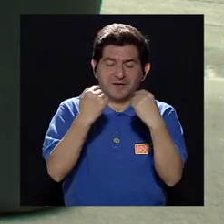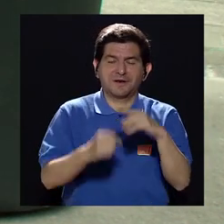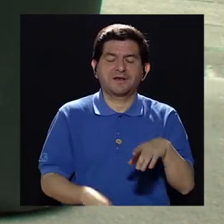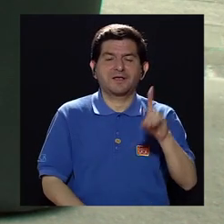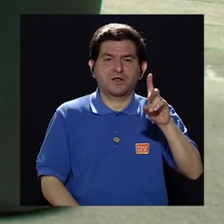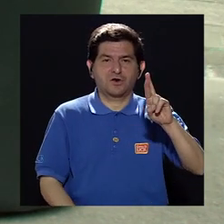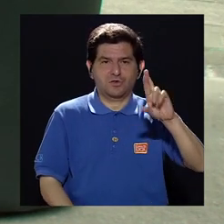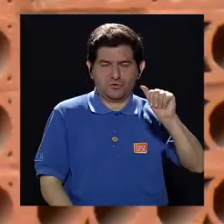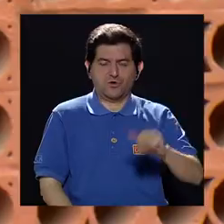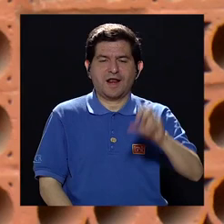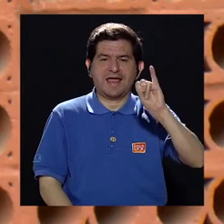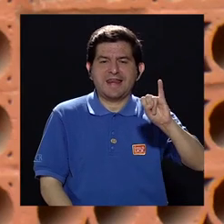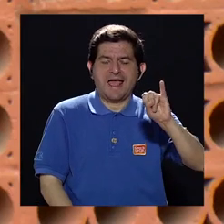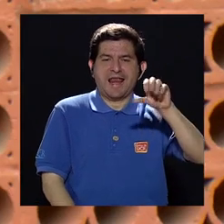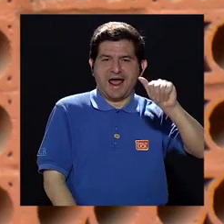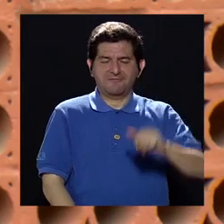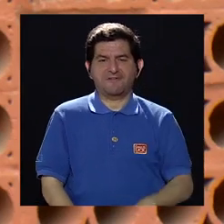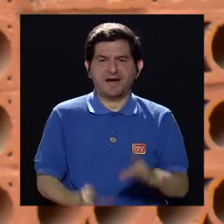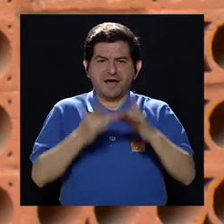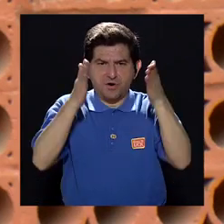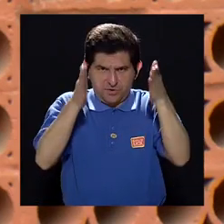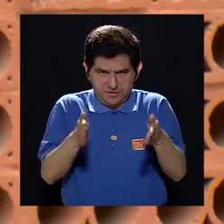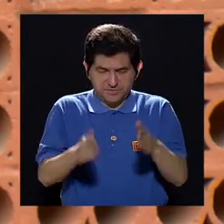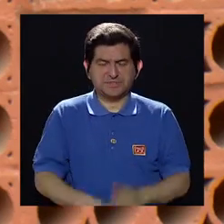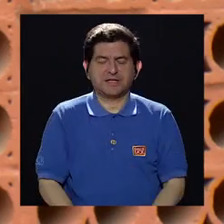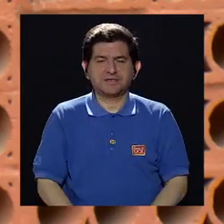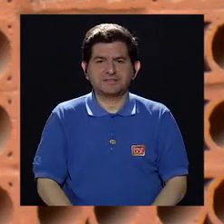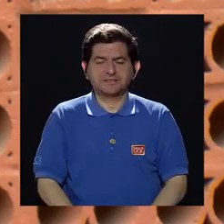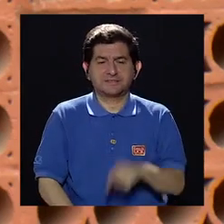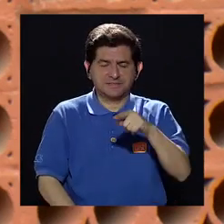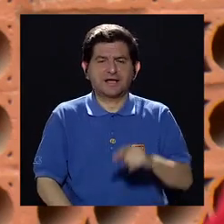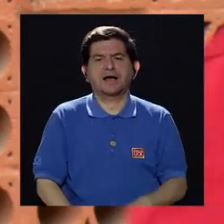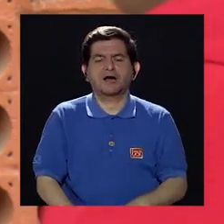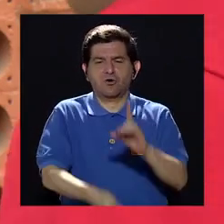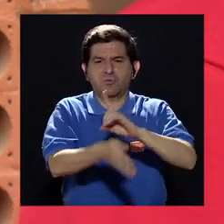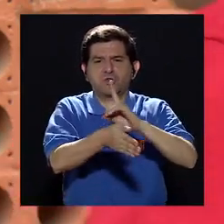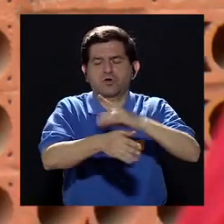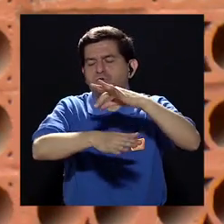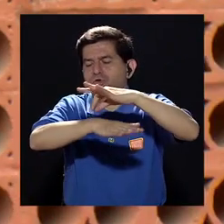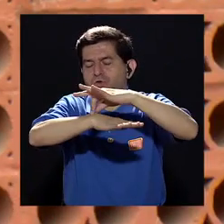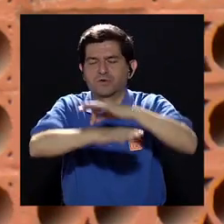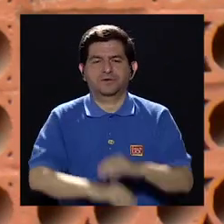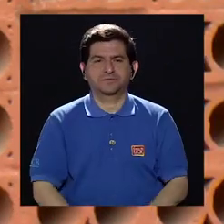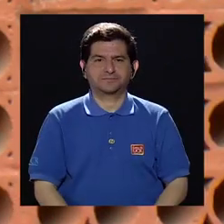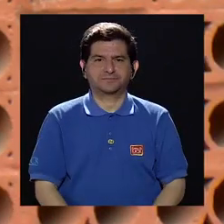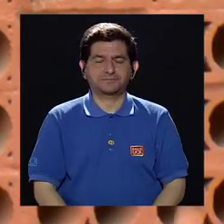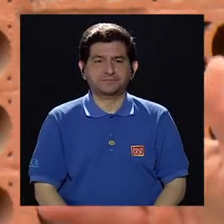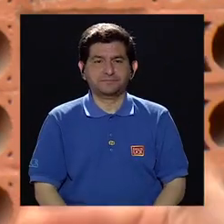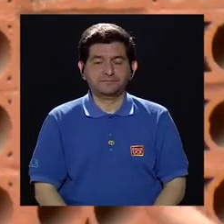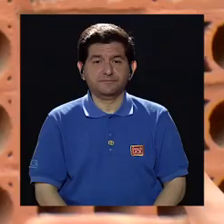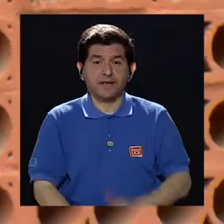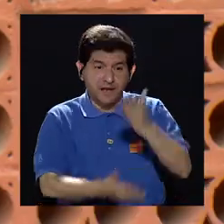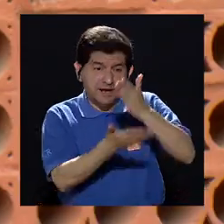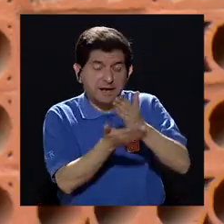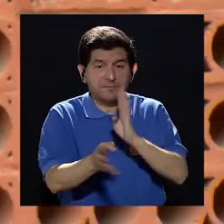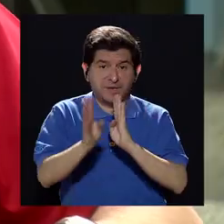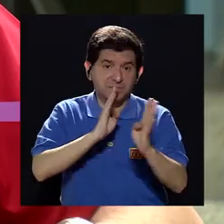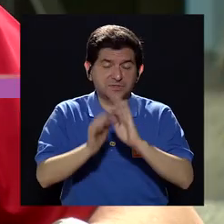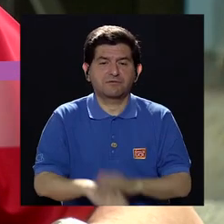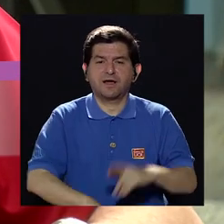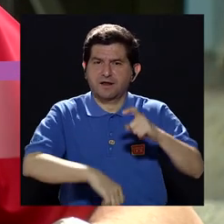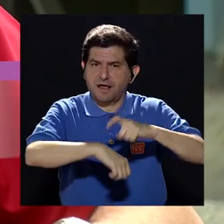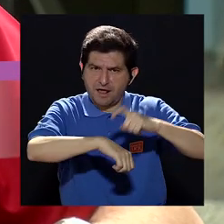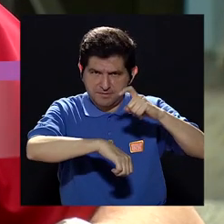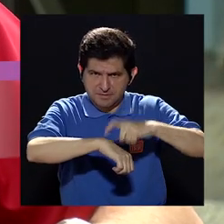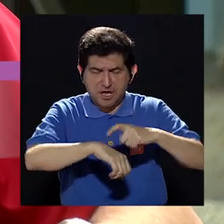de la doctora Ileana Alfaro, quien es especialista en dermatología. Doctora, bueno, en el corte hablábamos de